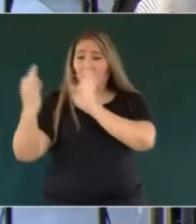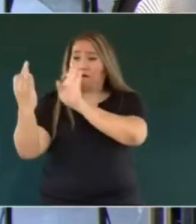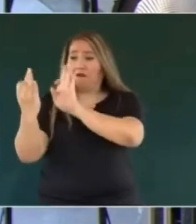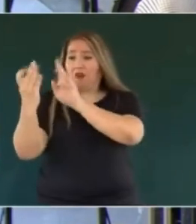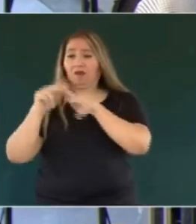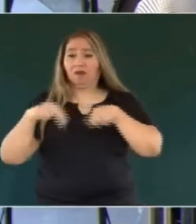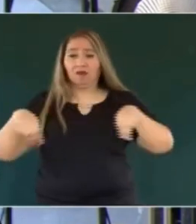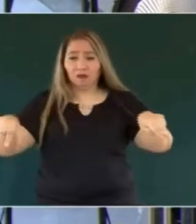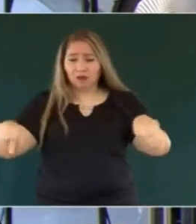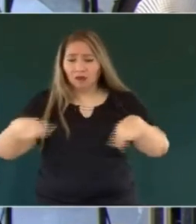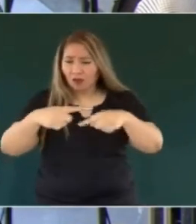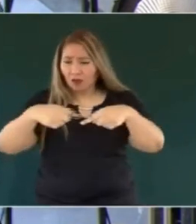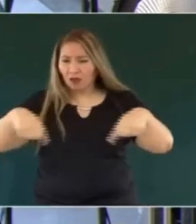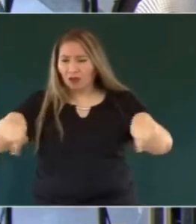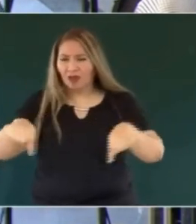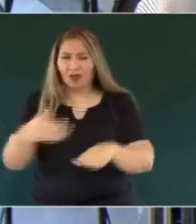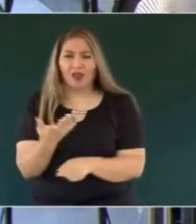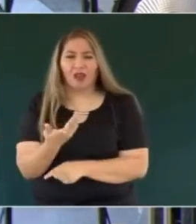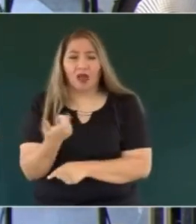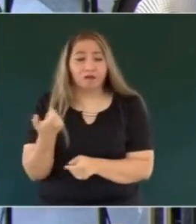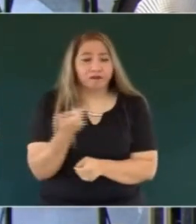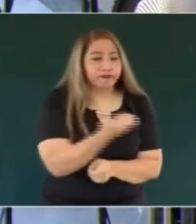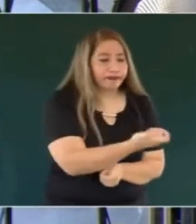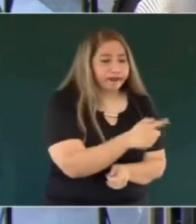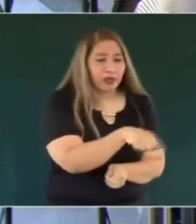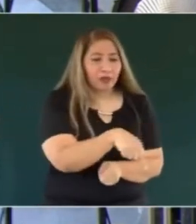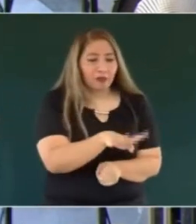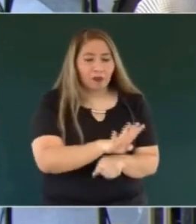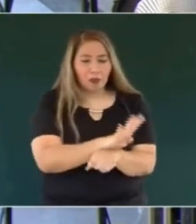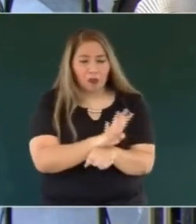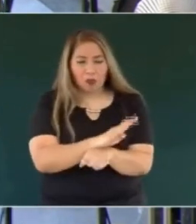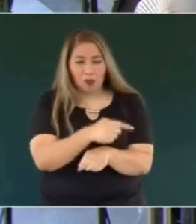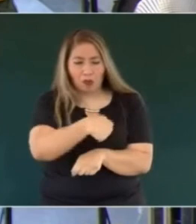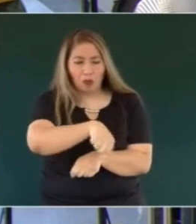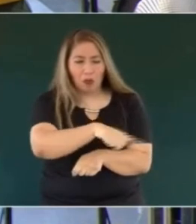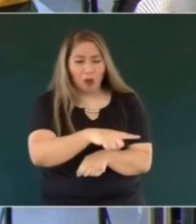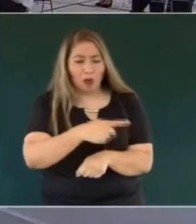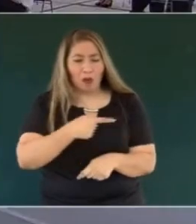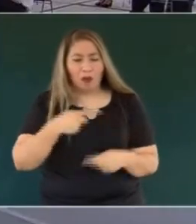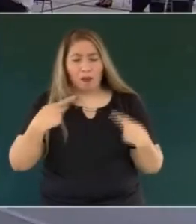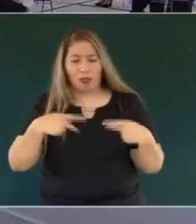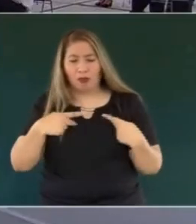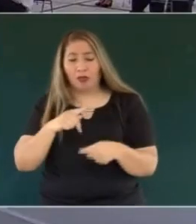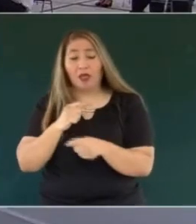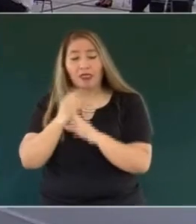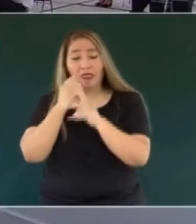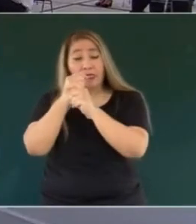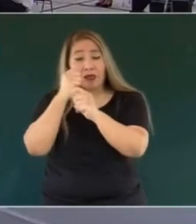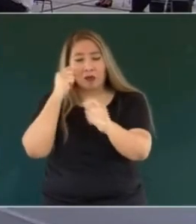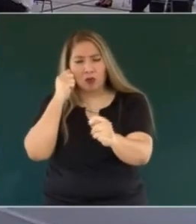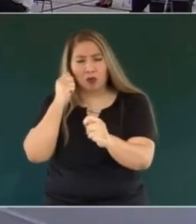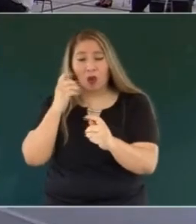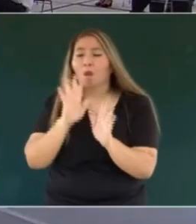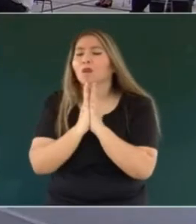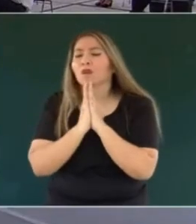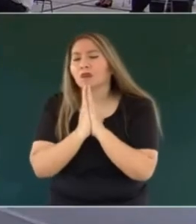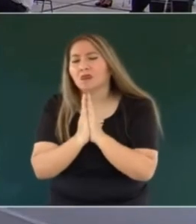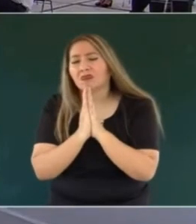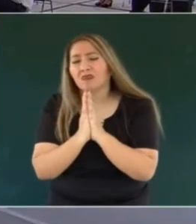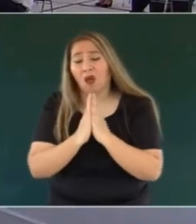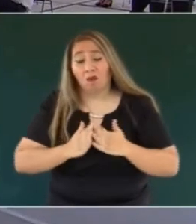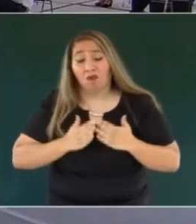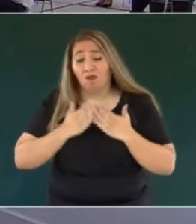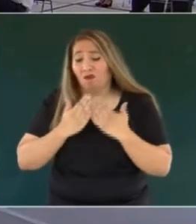se lo digo con toda una ciudad en Gómez Palacio, era gente financiada por gente del sector transportista. No confíe en toda la